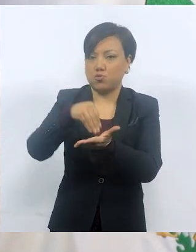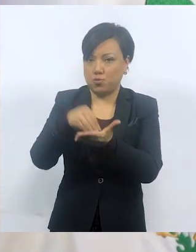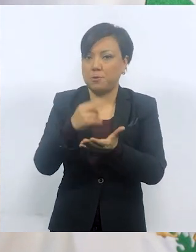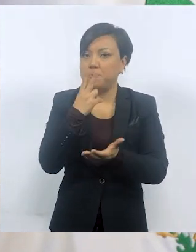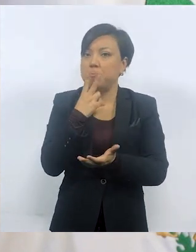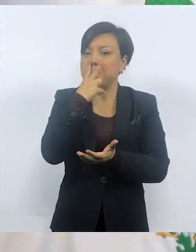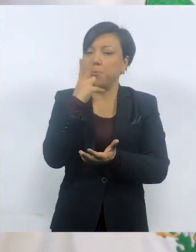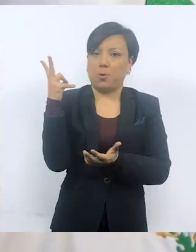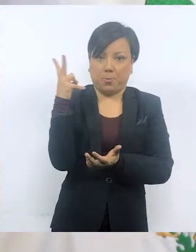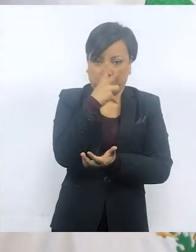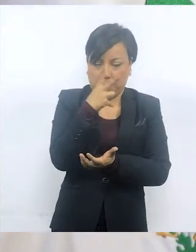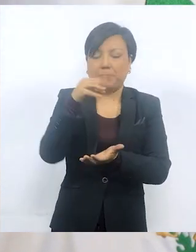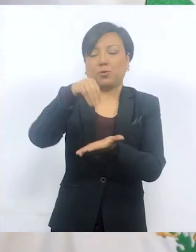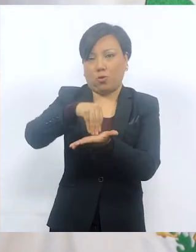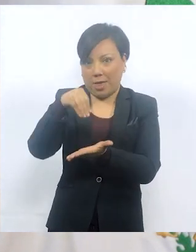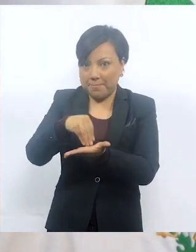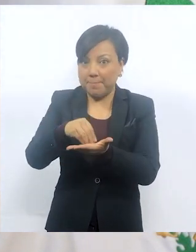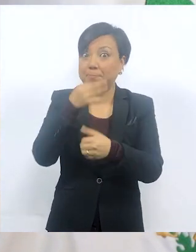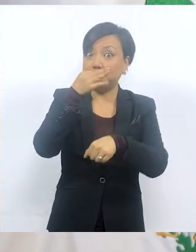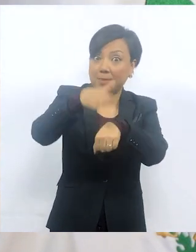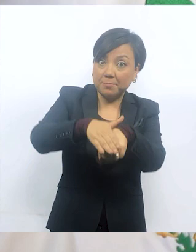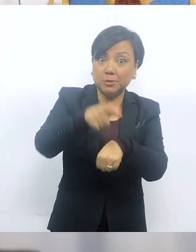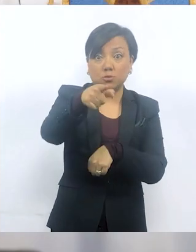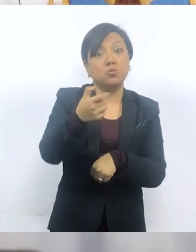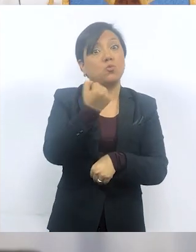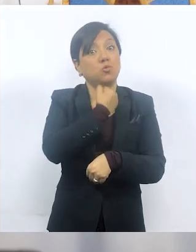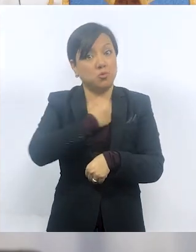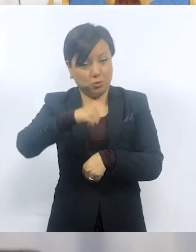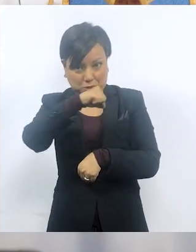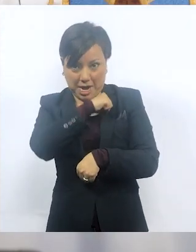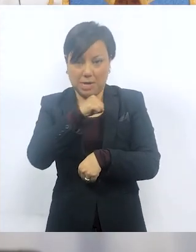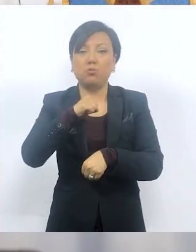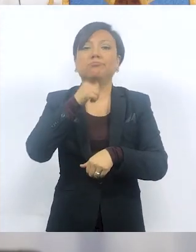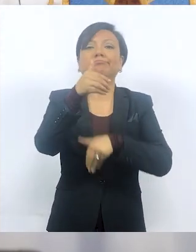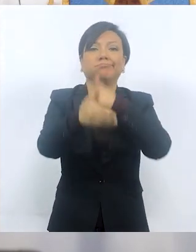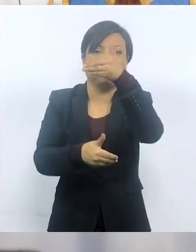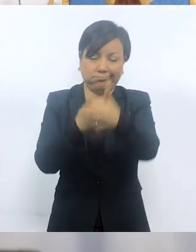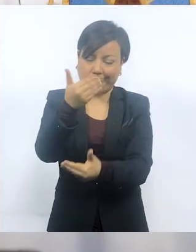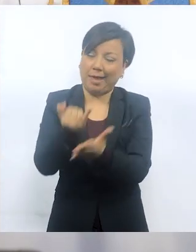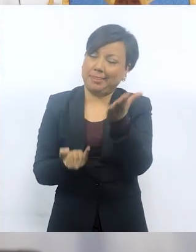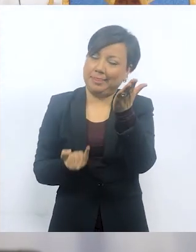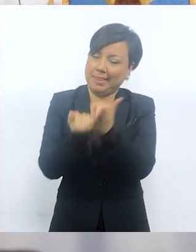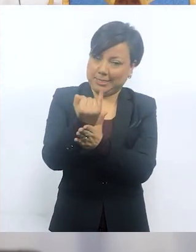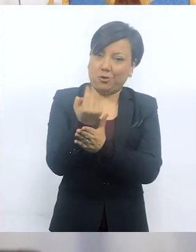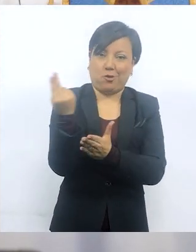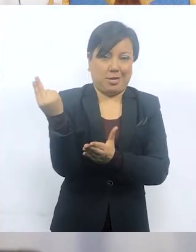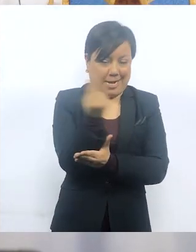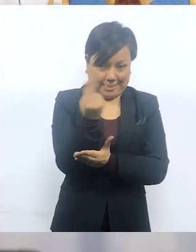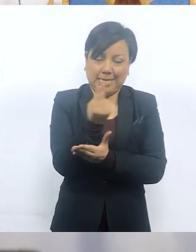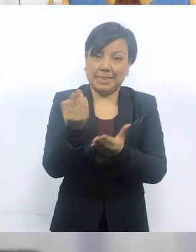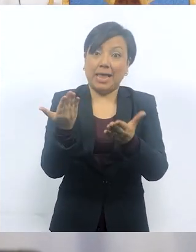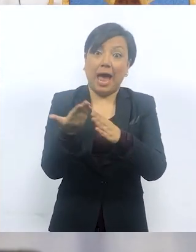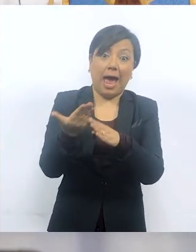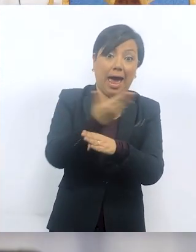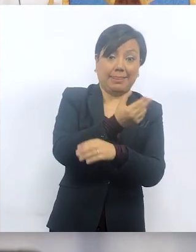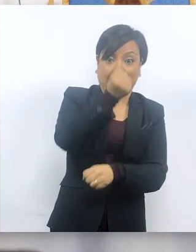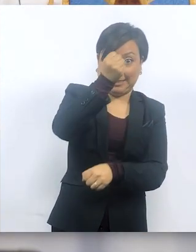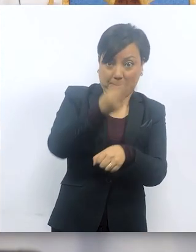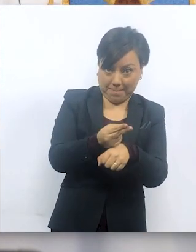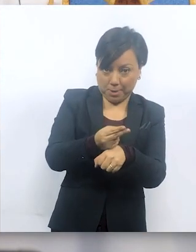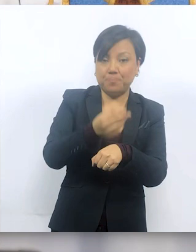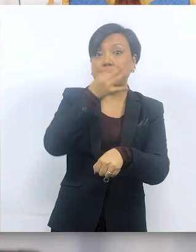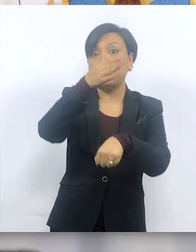pero aún requieren soporte con oxígeno. Ten presente que tu salud y tu equilibrio dependen de tus buenas decisiones.